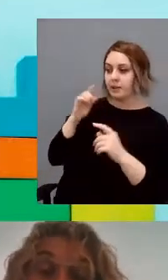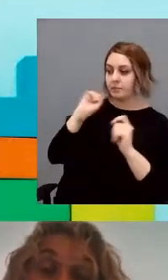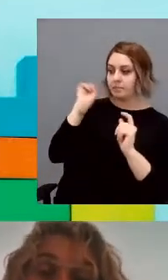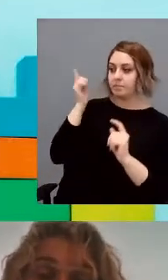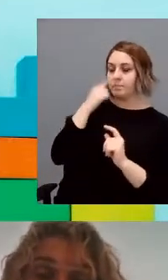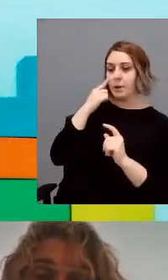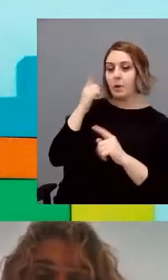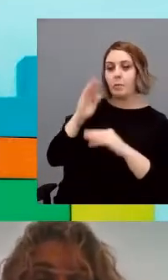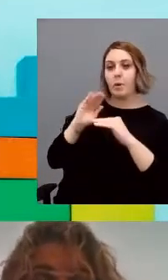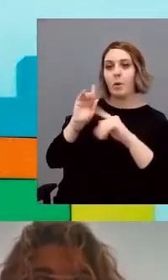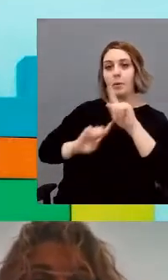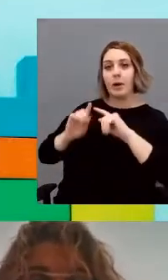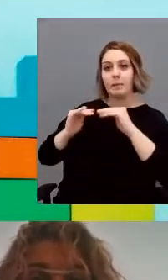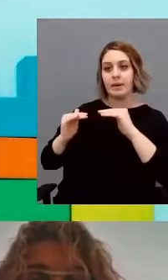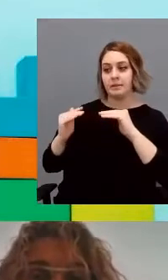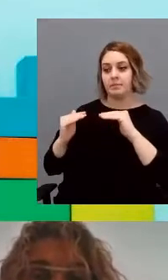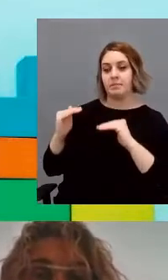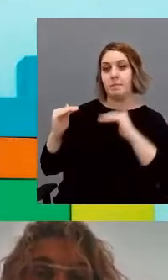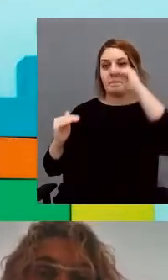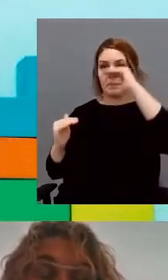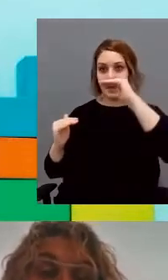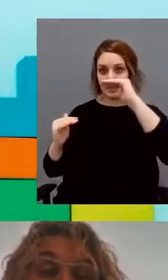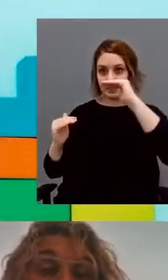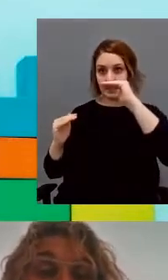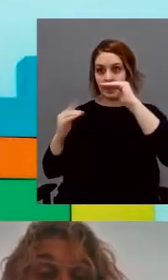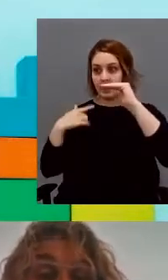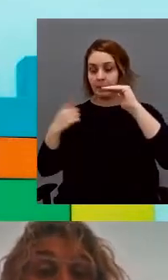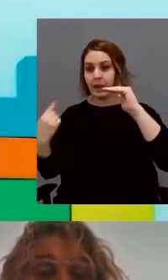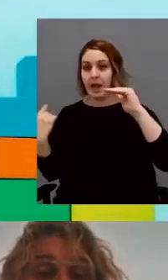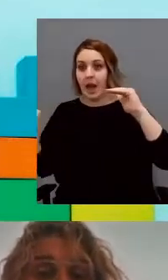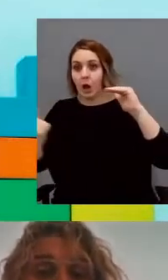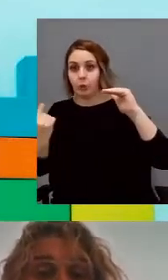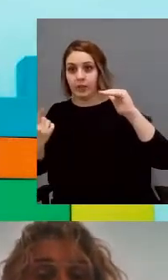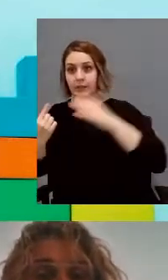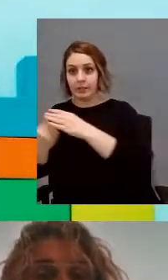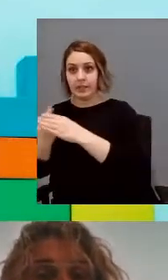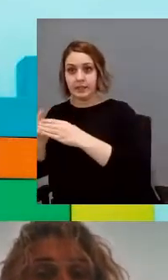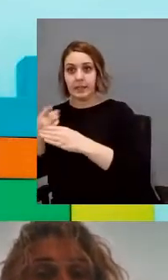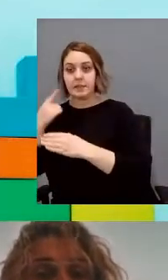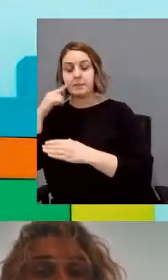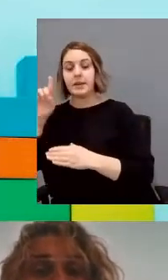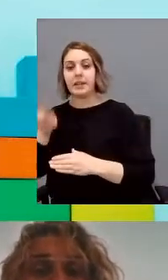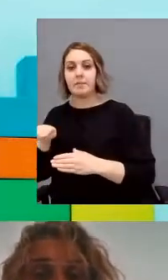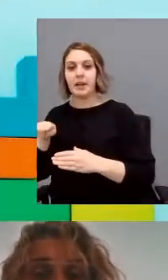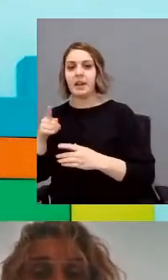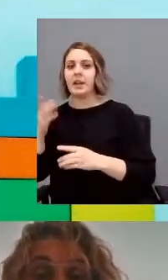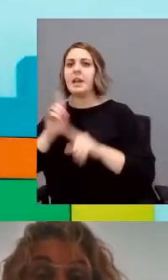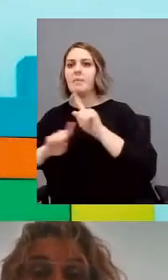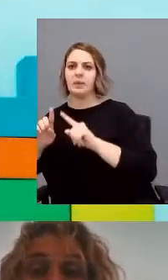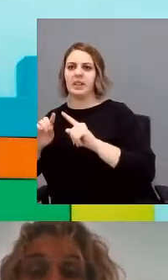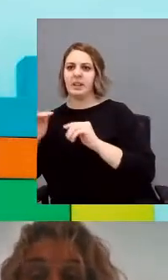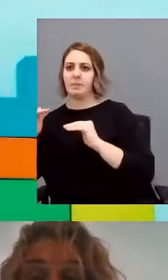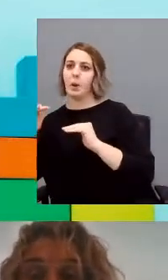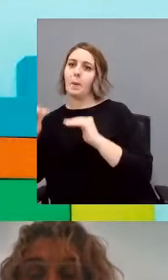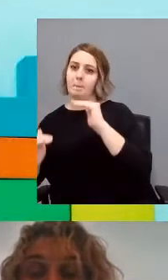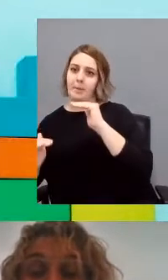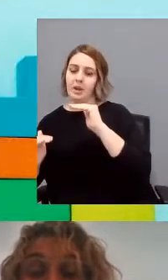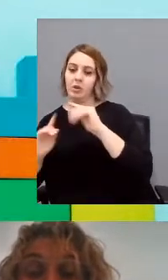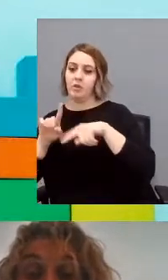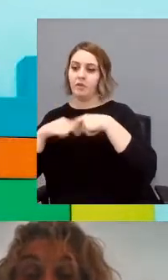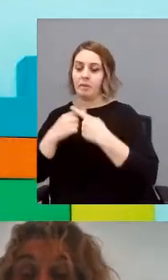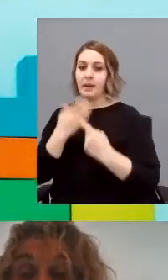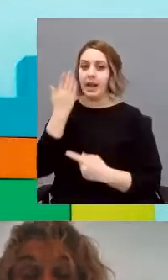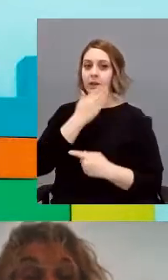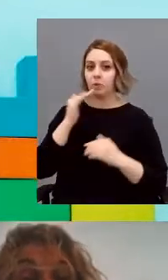superior y que ellos mismos también perciben un espectro de problemas importante, pero no tan significativo como la familia